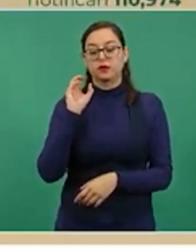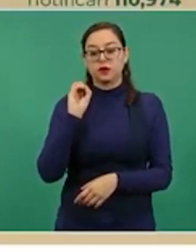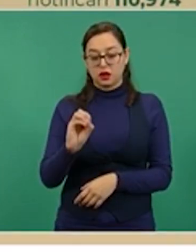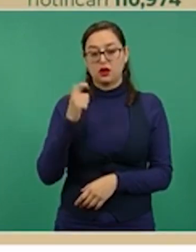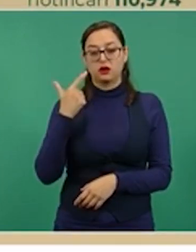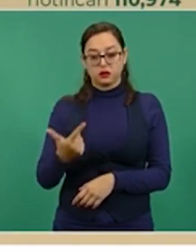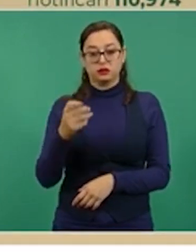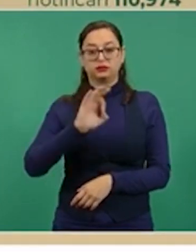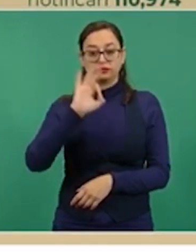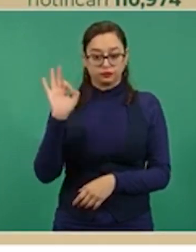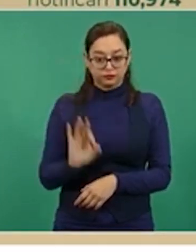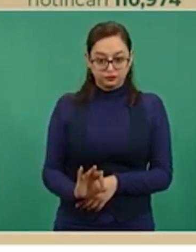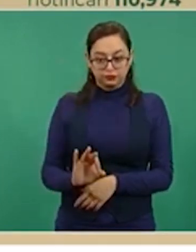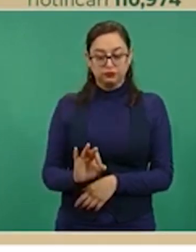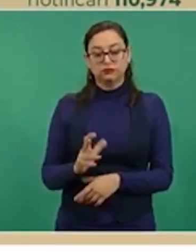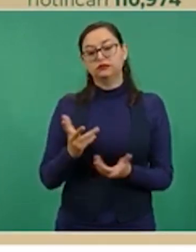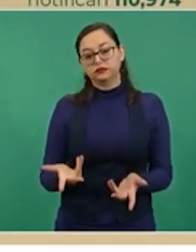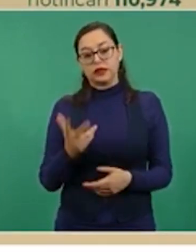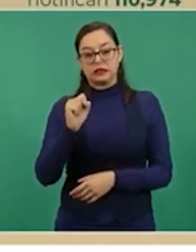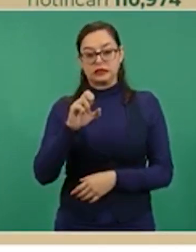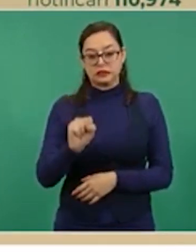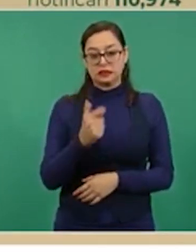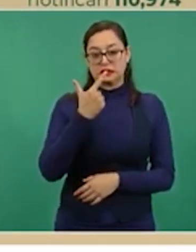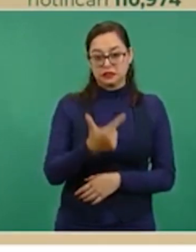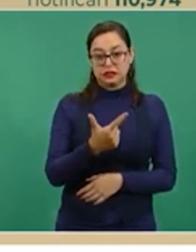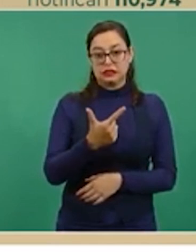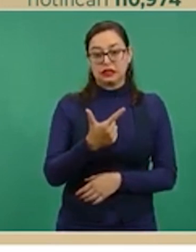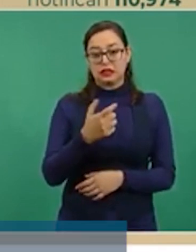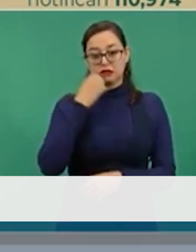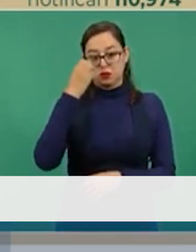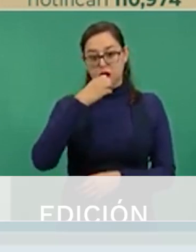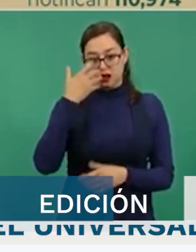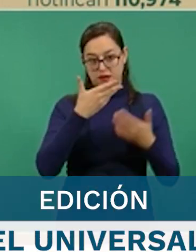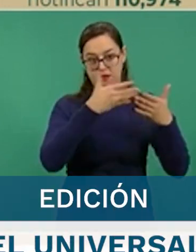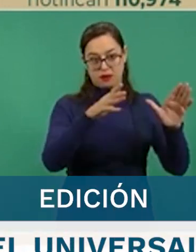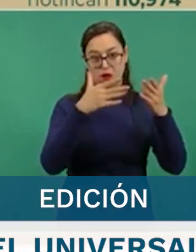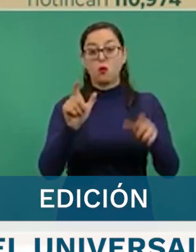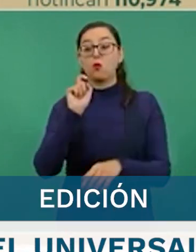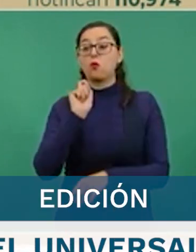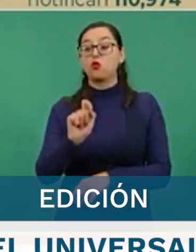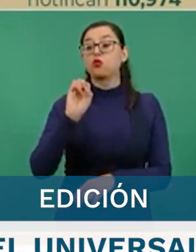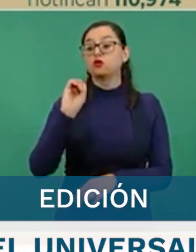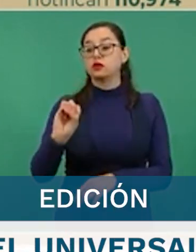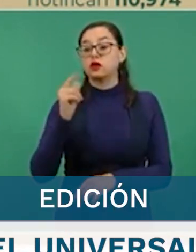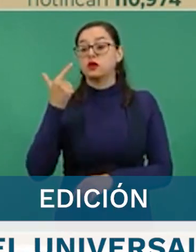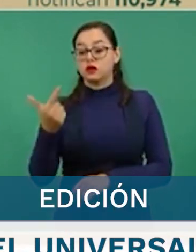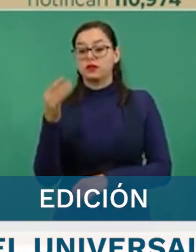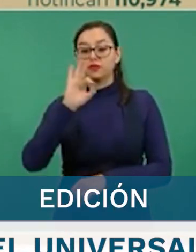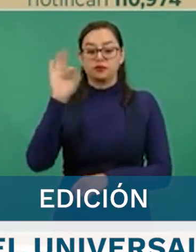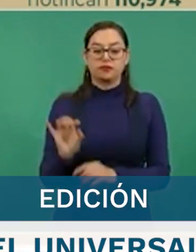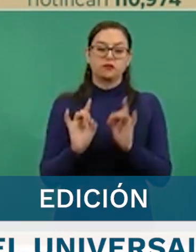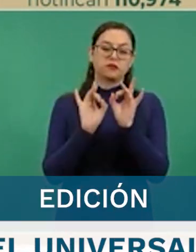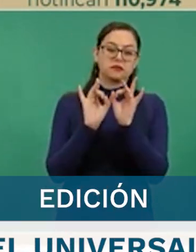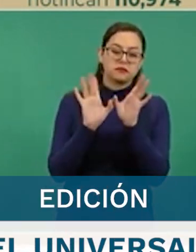escuelas que hasta el momento han abierto, que son casi 67 por ciento de las escuelas, sólo 0.07 por ciento han